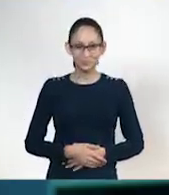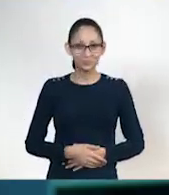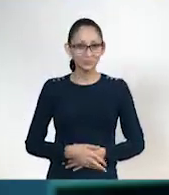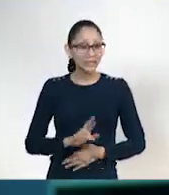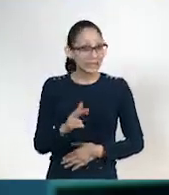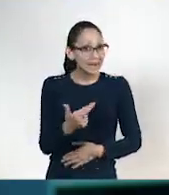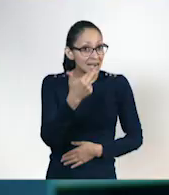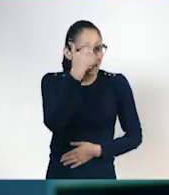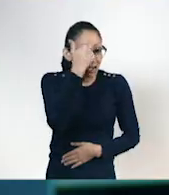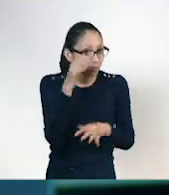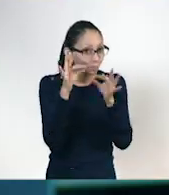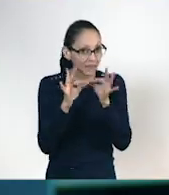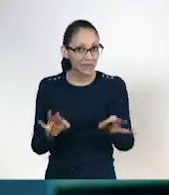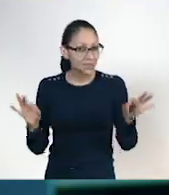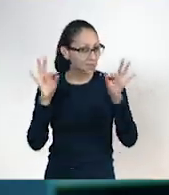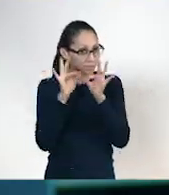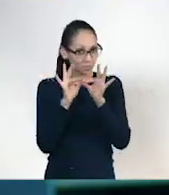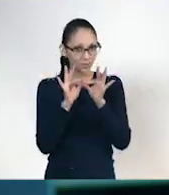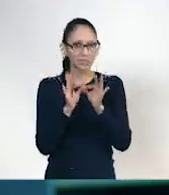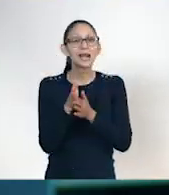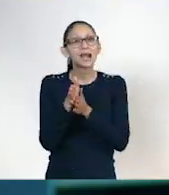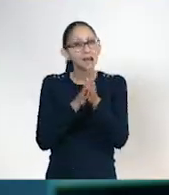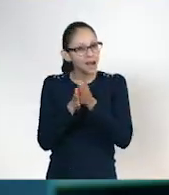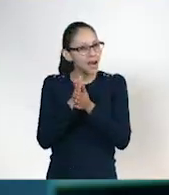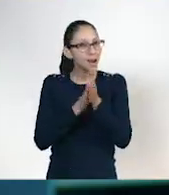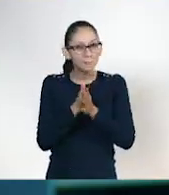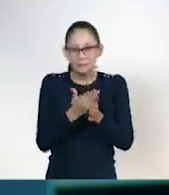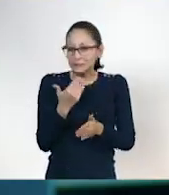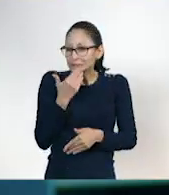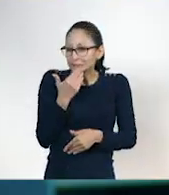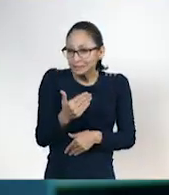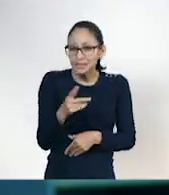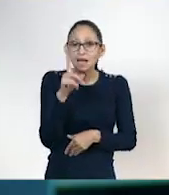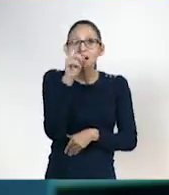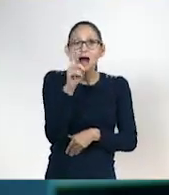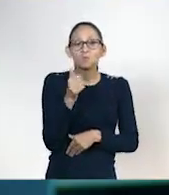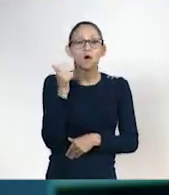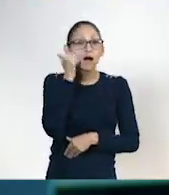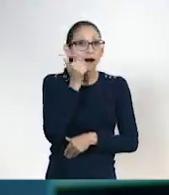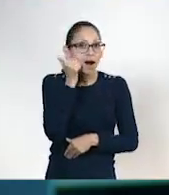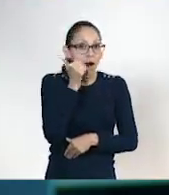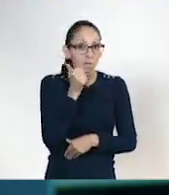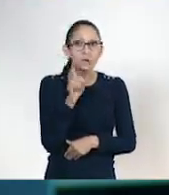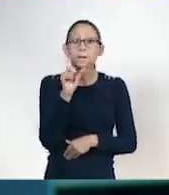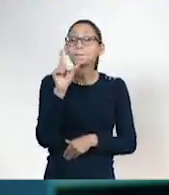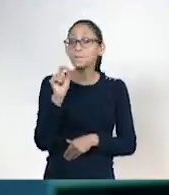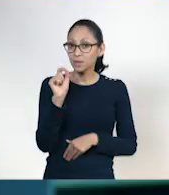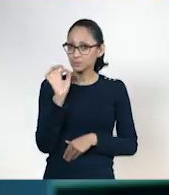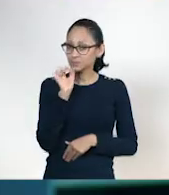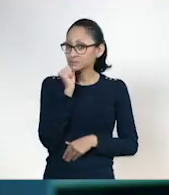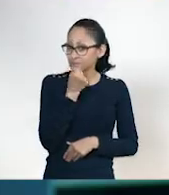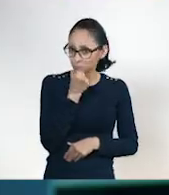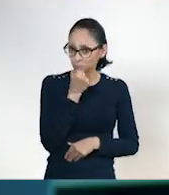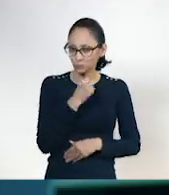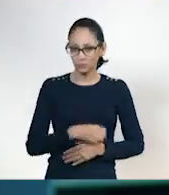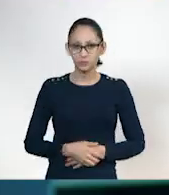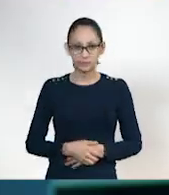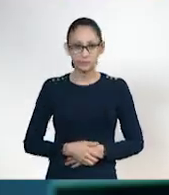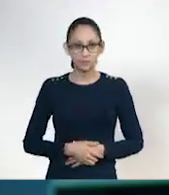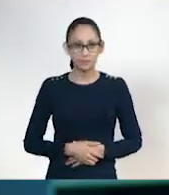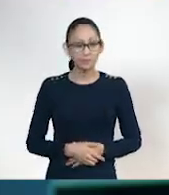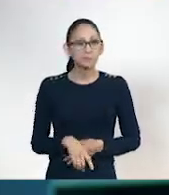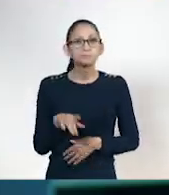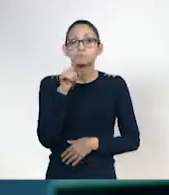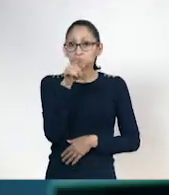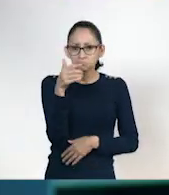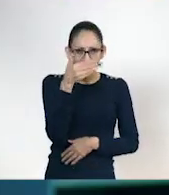Recuerda que es importante lavar muy bien tus manos con agua y con jabón durante 20 segundos. Si